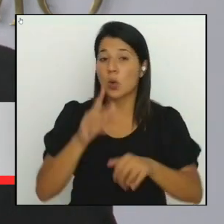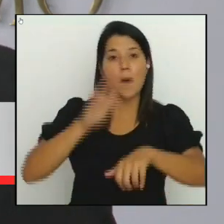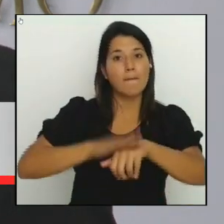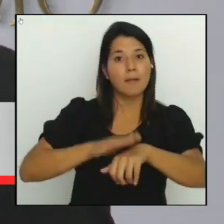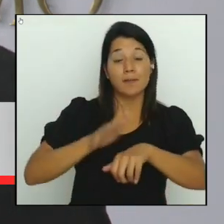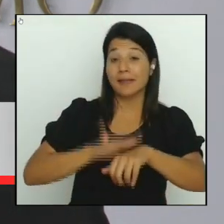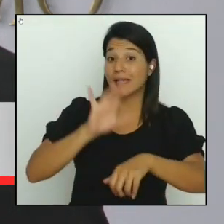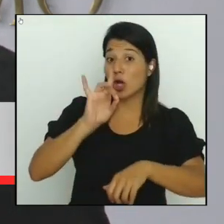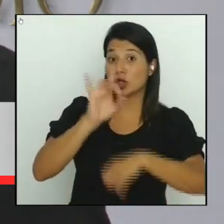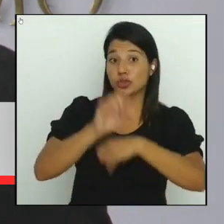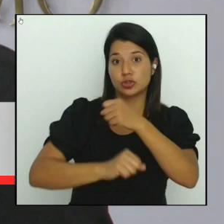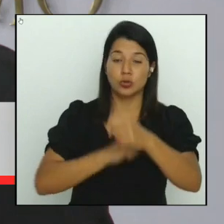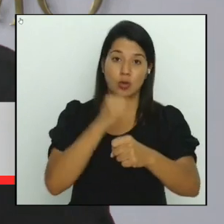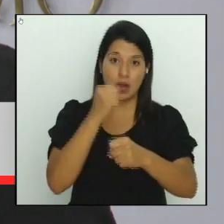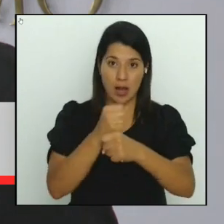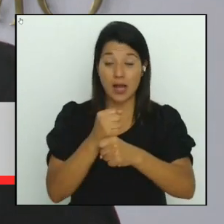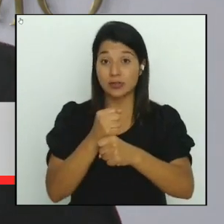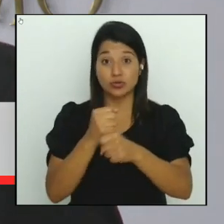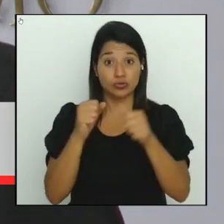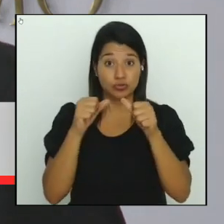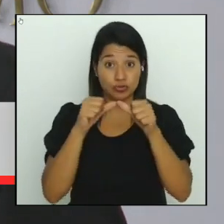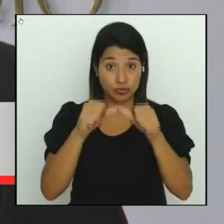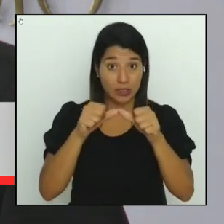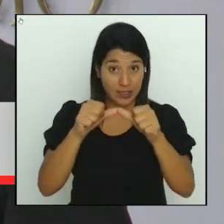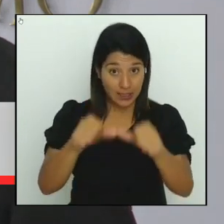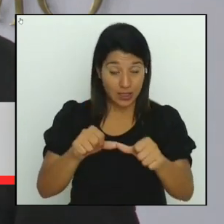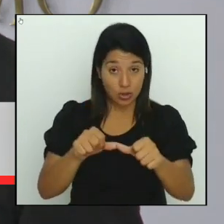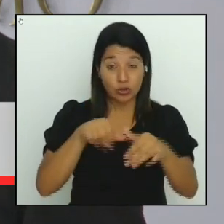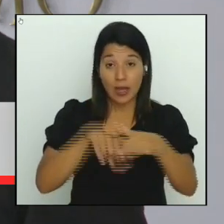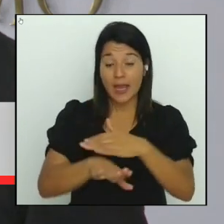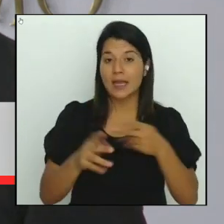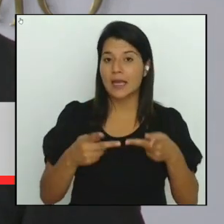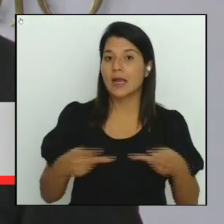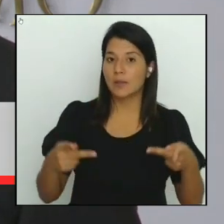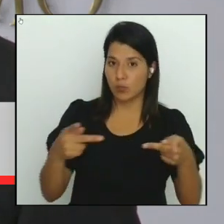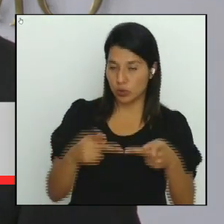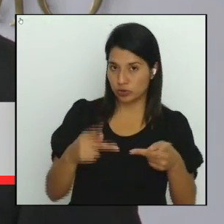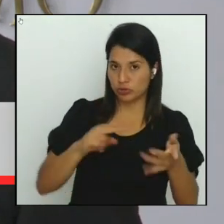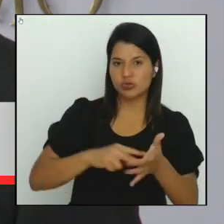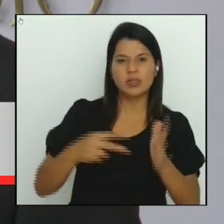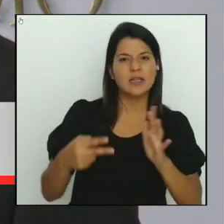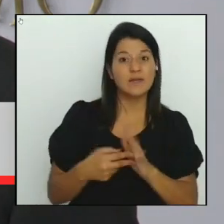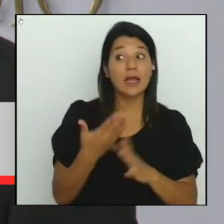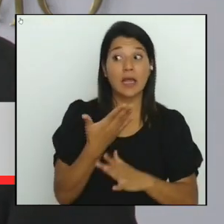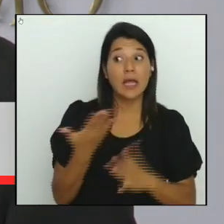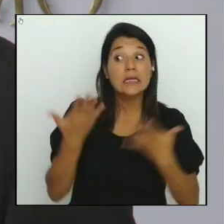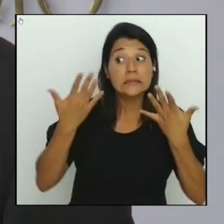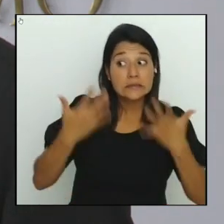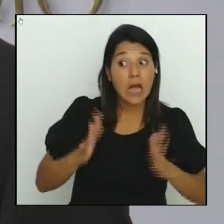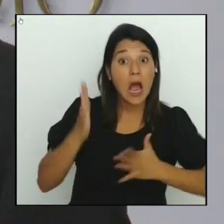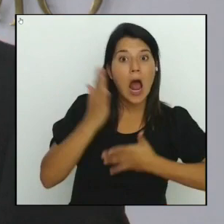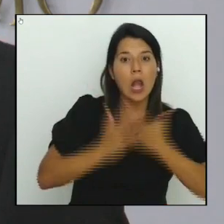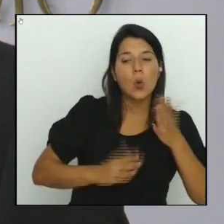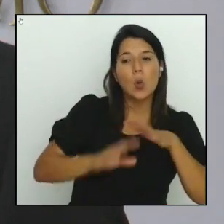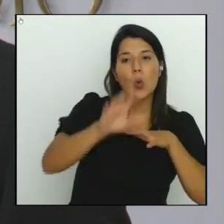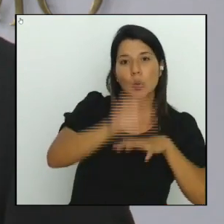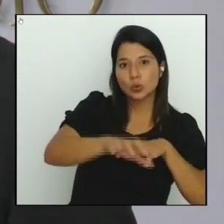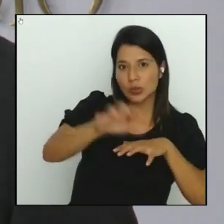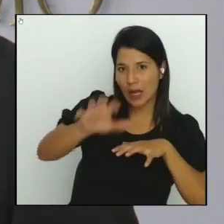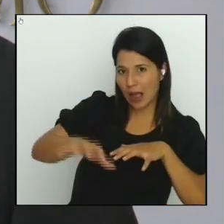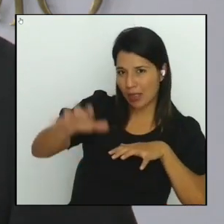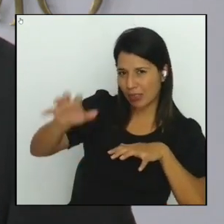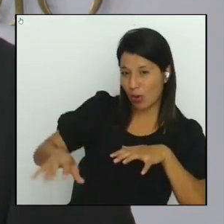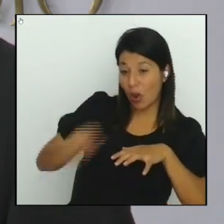seguidos en el cargo. Eso significa que en varios cantones distintos funcionarios